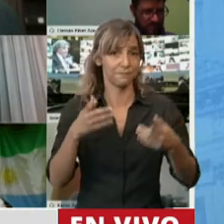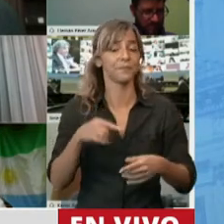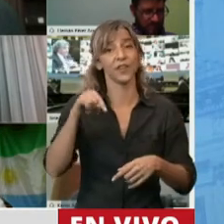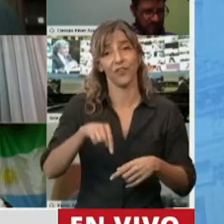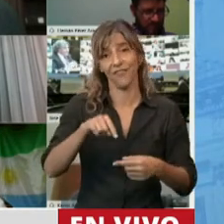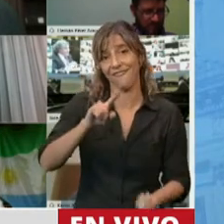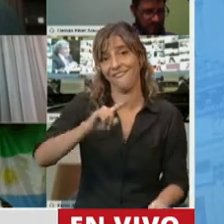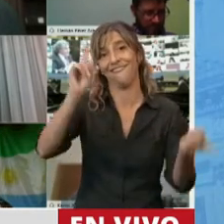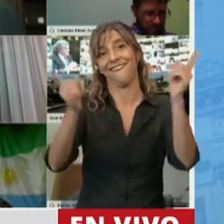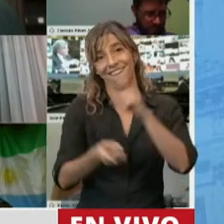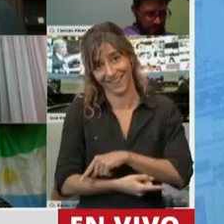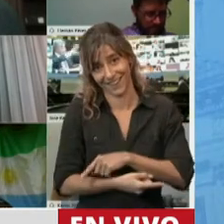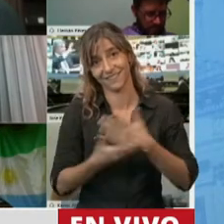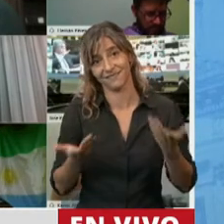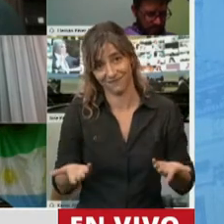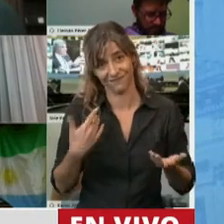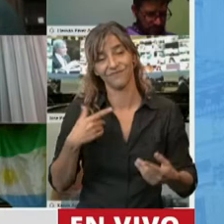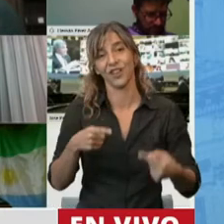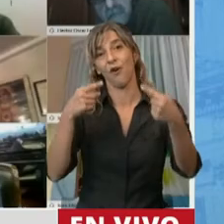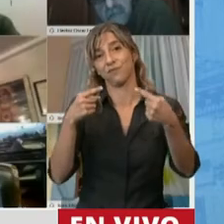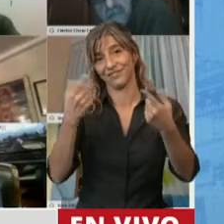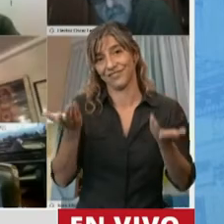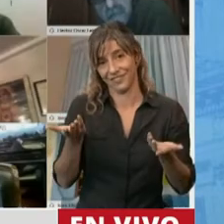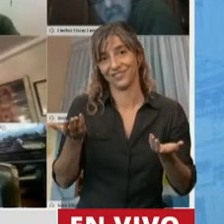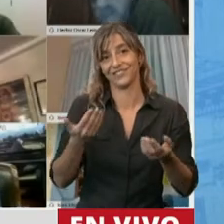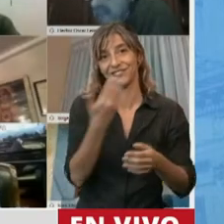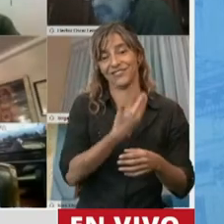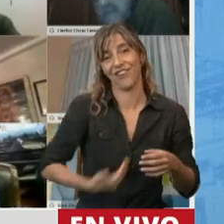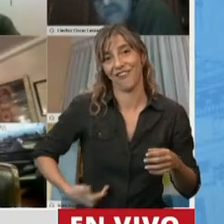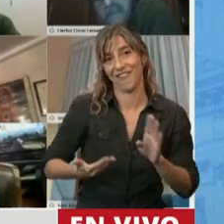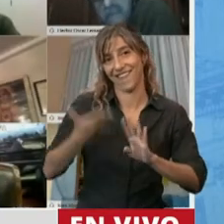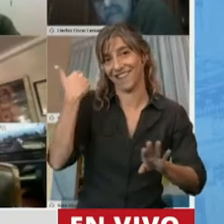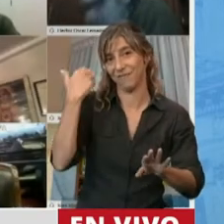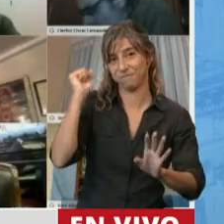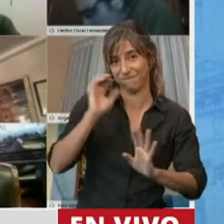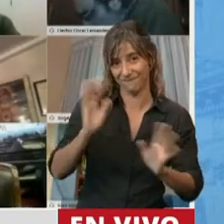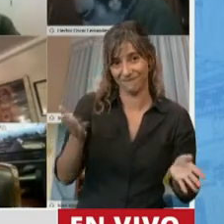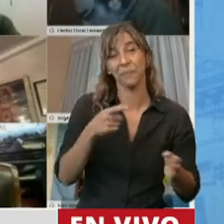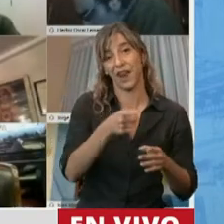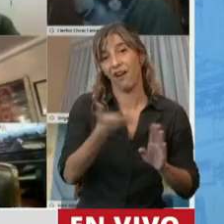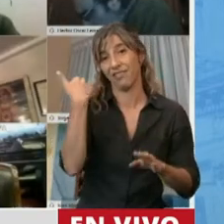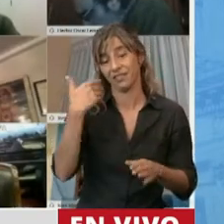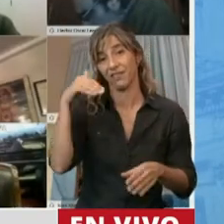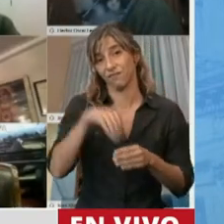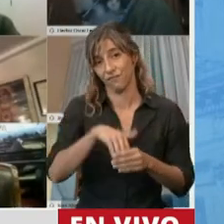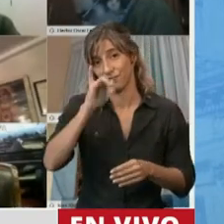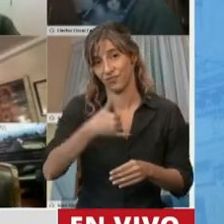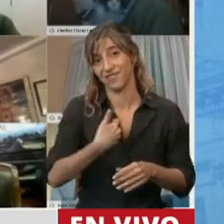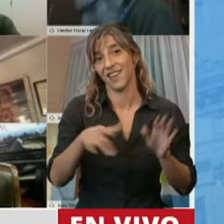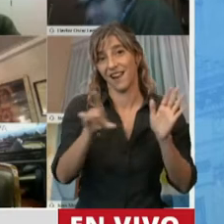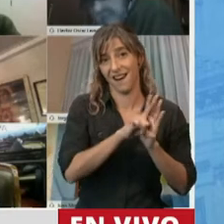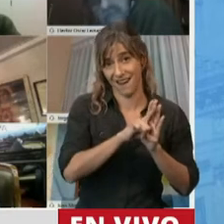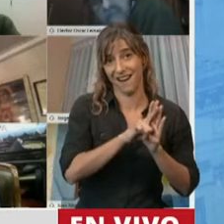gobernaban el año pasado y por unanimidad se votó esta primera ley hace un año atrás de la economía del conocimiento.